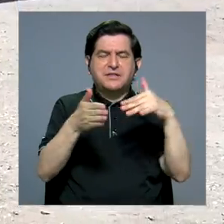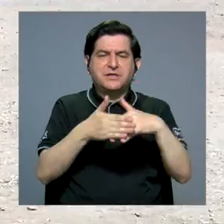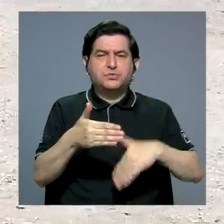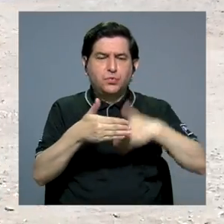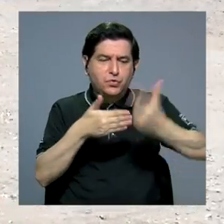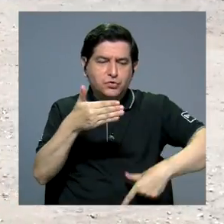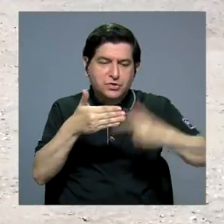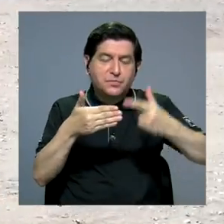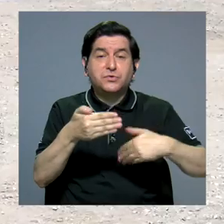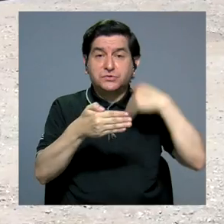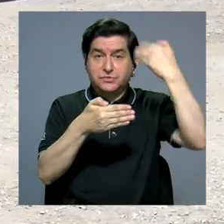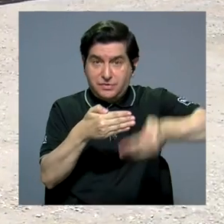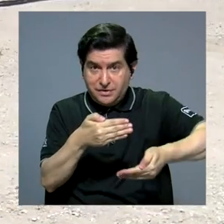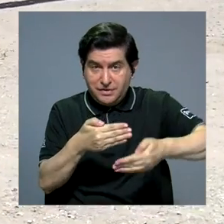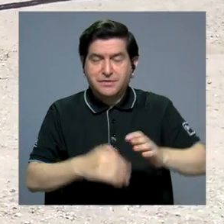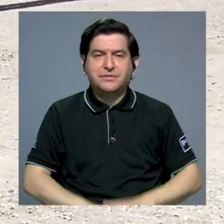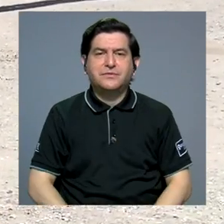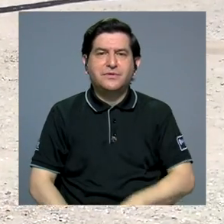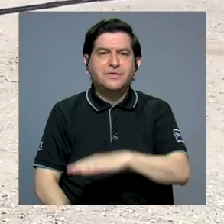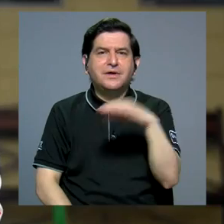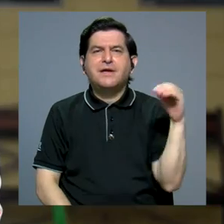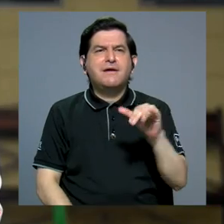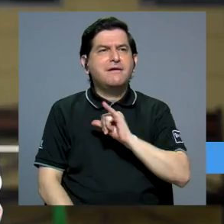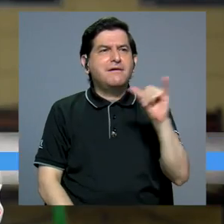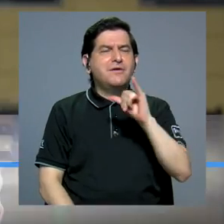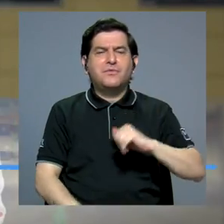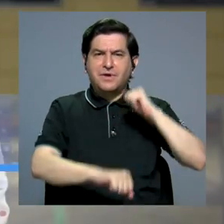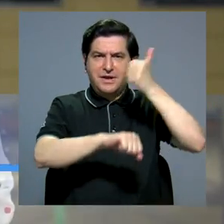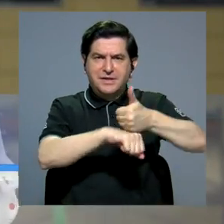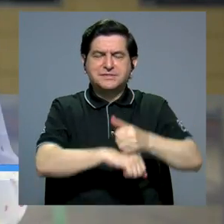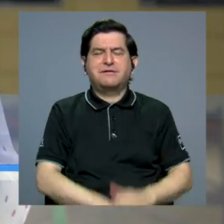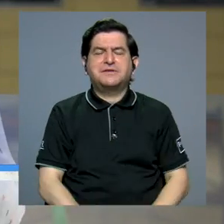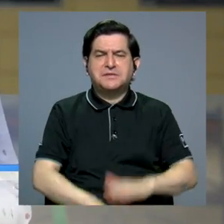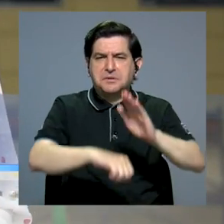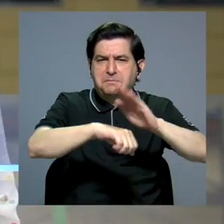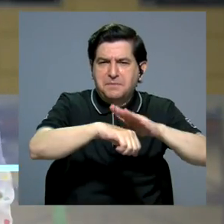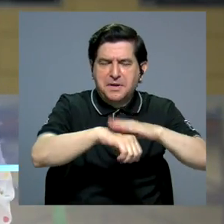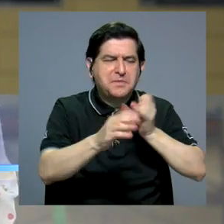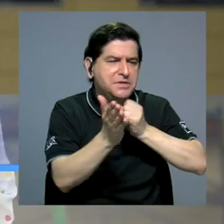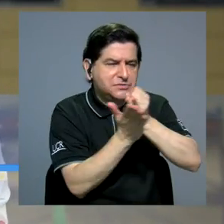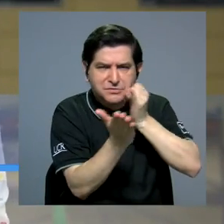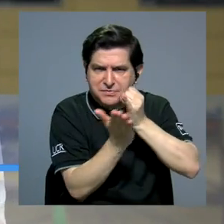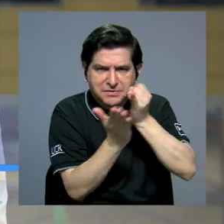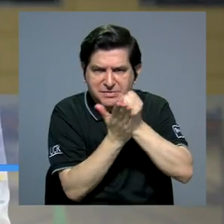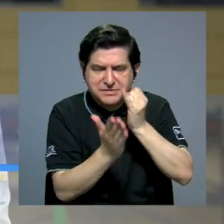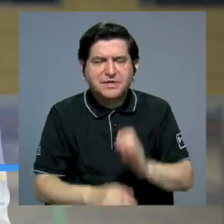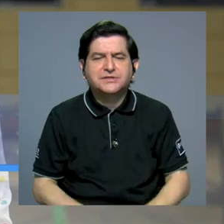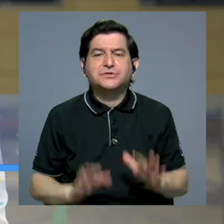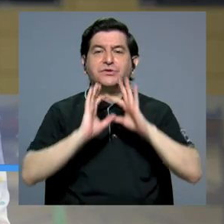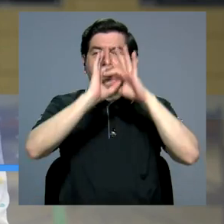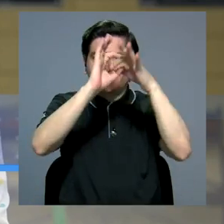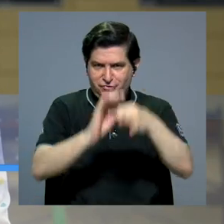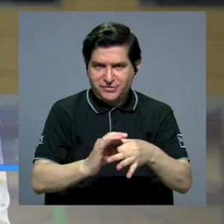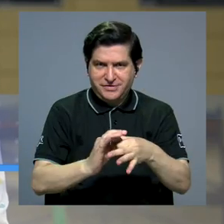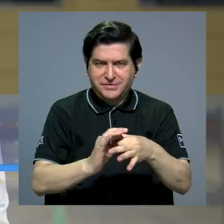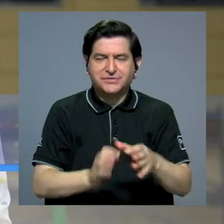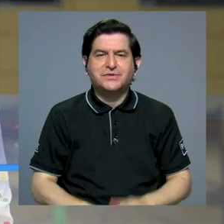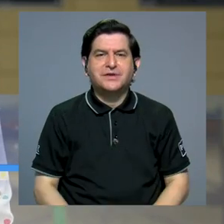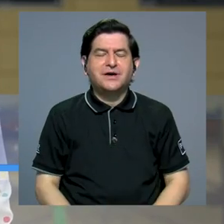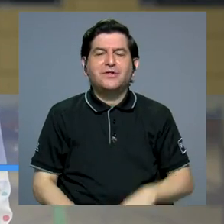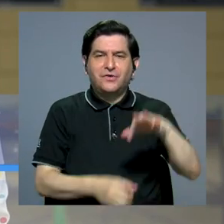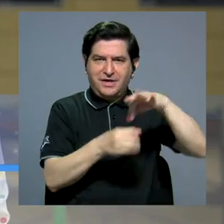estudios de posgrado posteriores y también establecer pasantías, investigaciones en relación